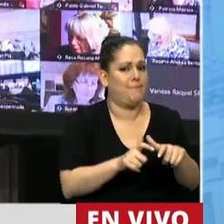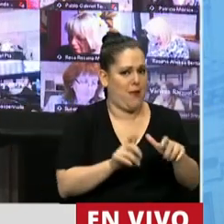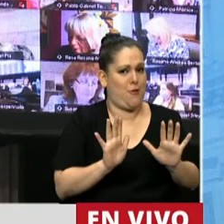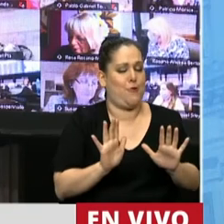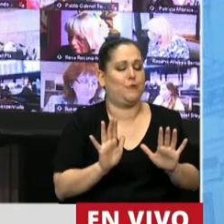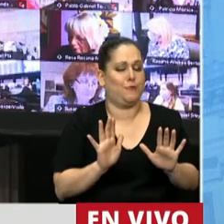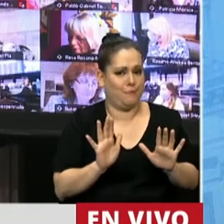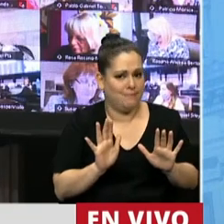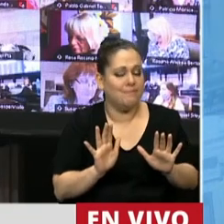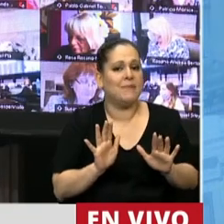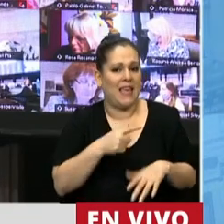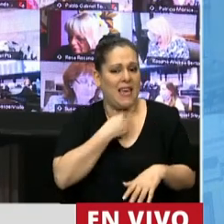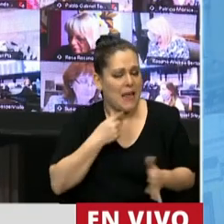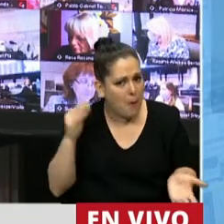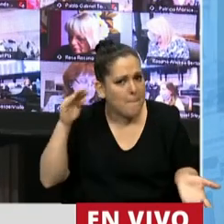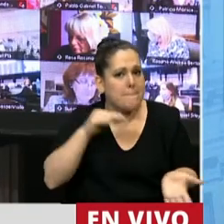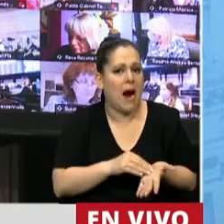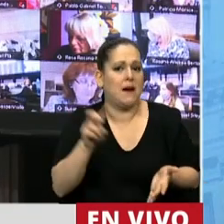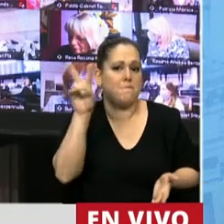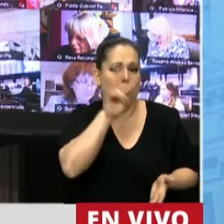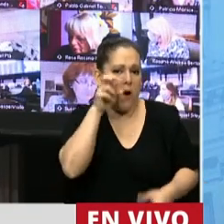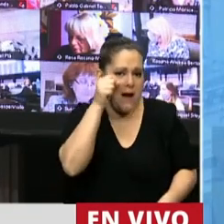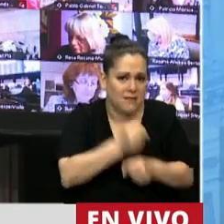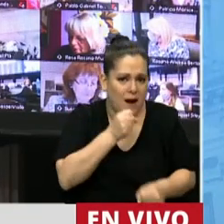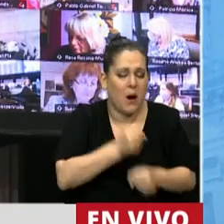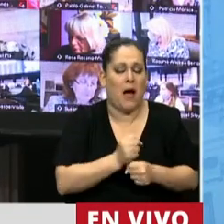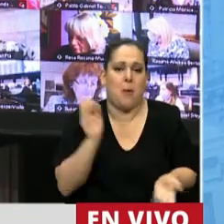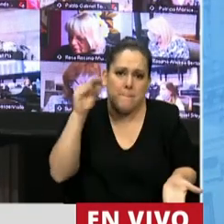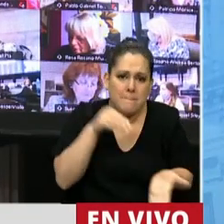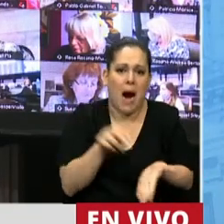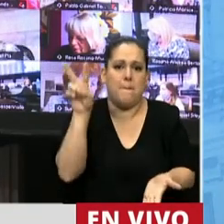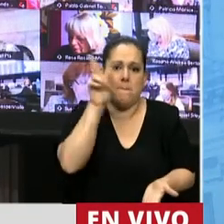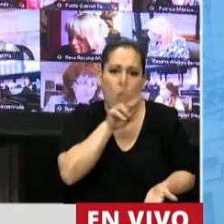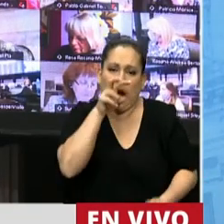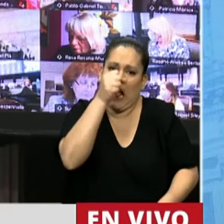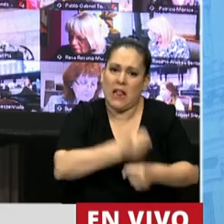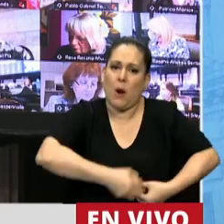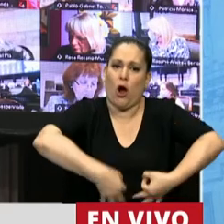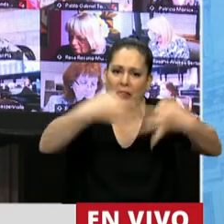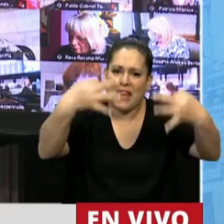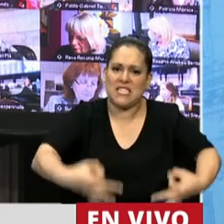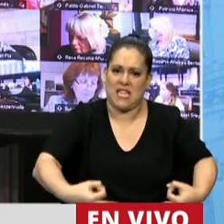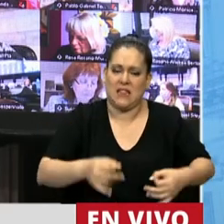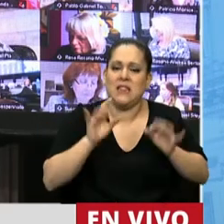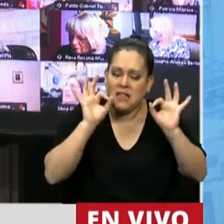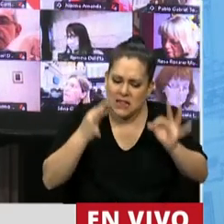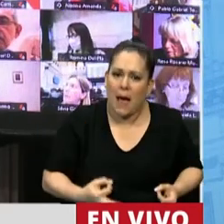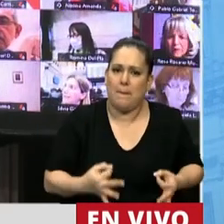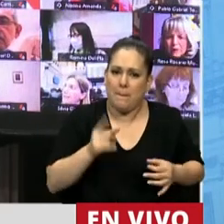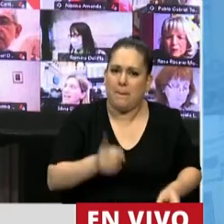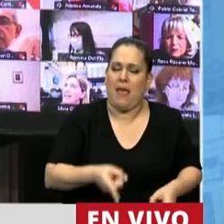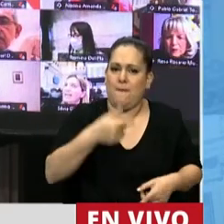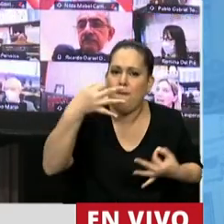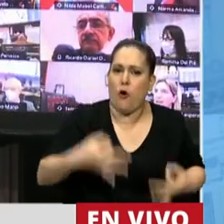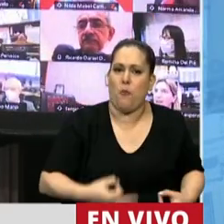total. Queremos más mujeres trabajando, más mujeres trabajando con trabajos decentes y en la formalidad y además